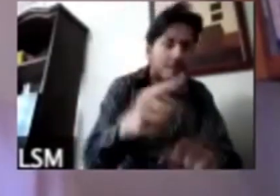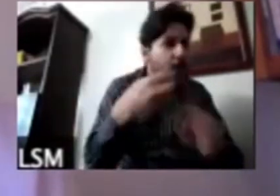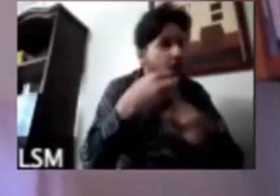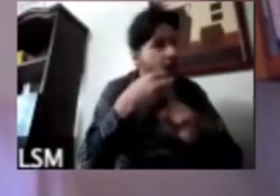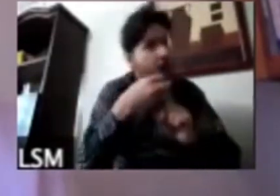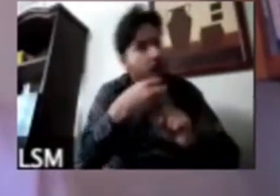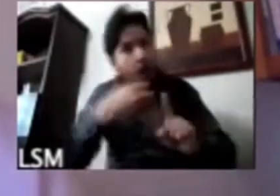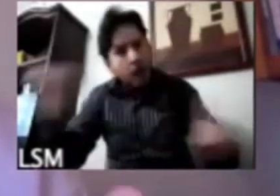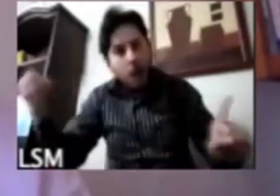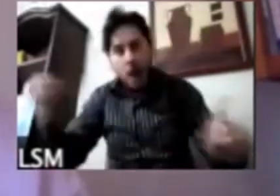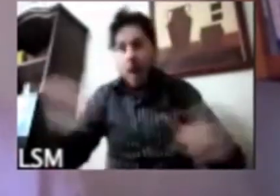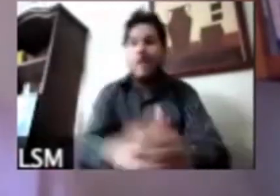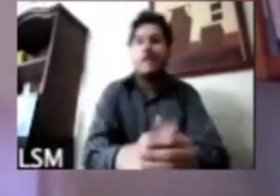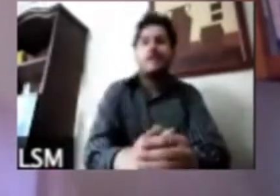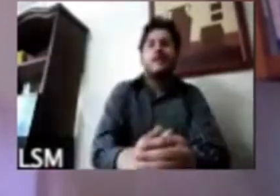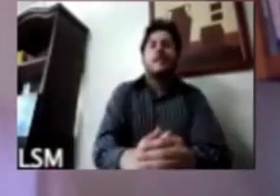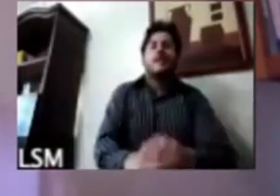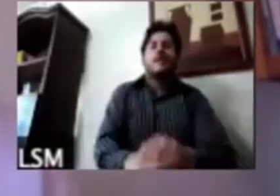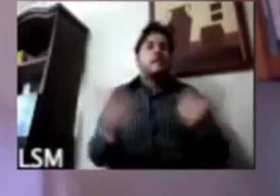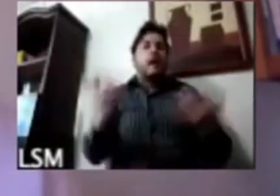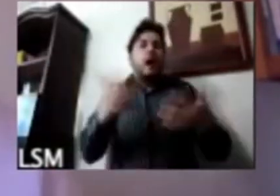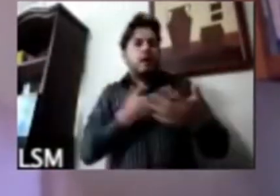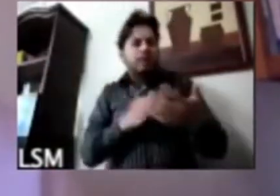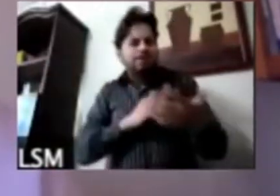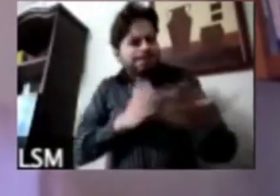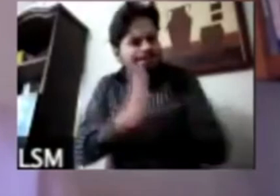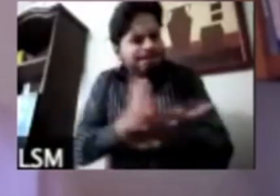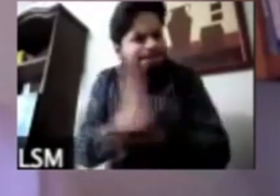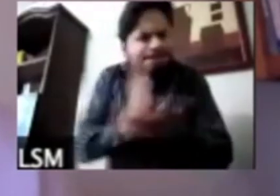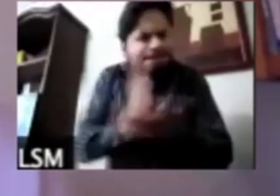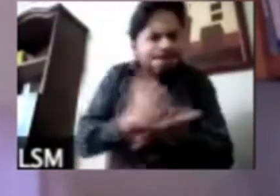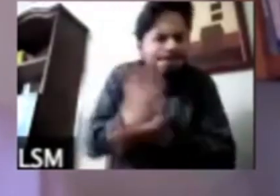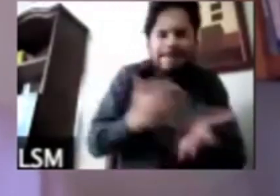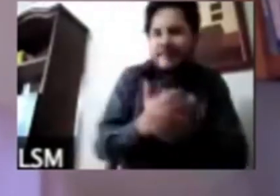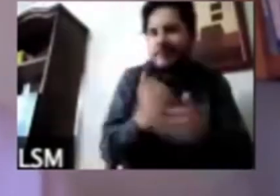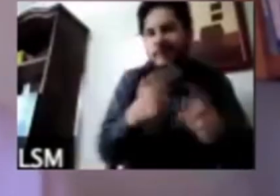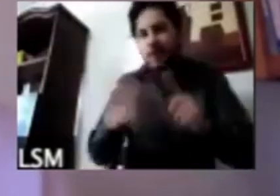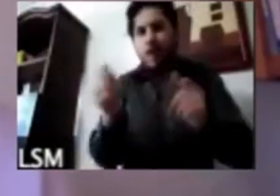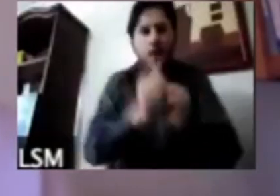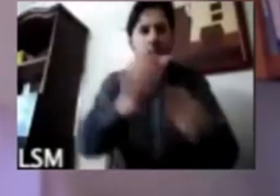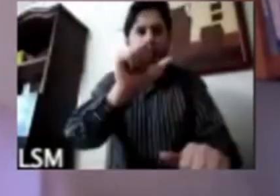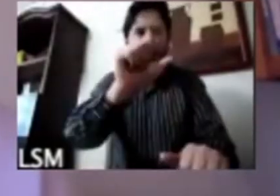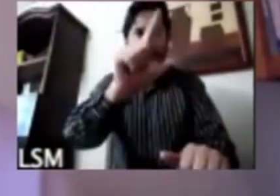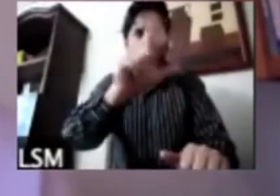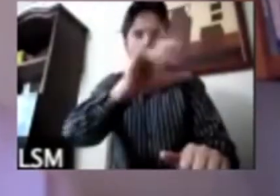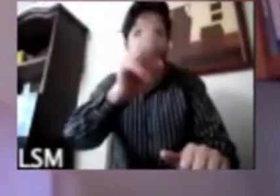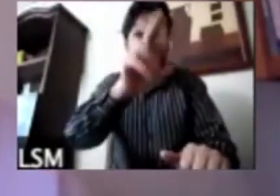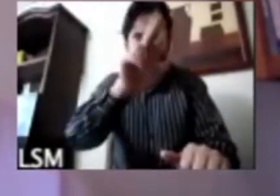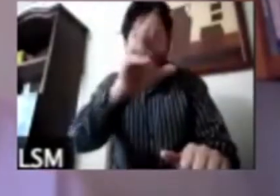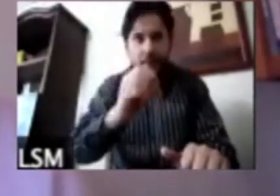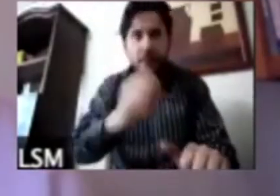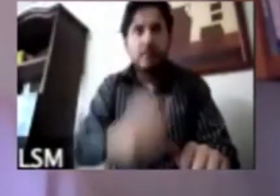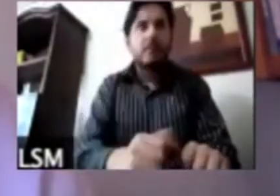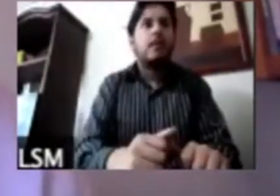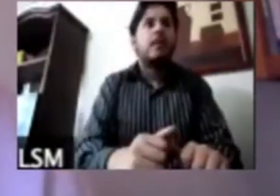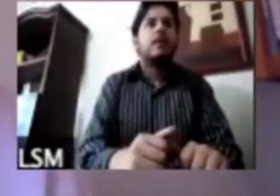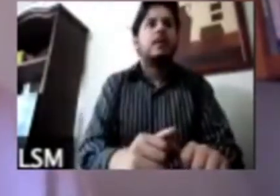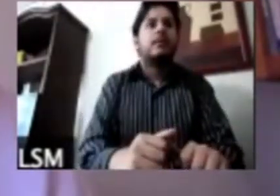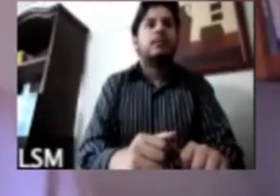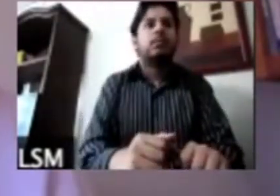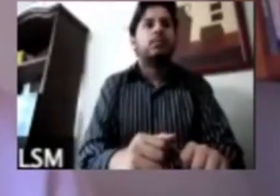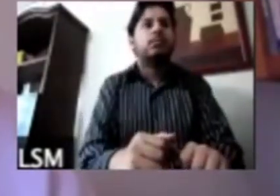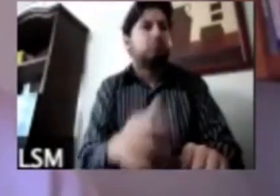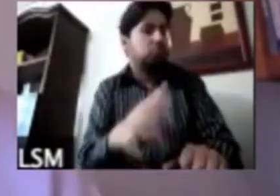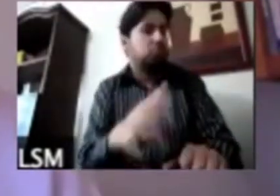que fue las intervenciones iniciales comenzando con Alejandro Alejandro tiene evidentemente